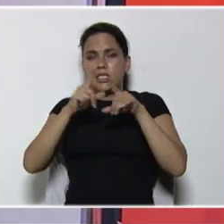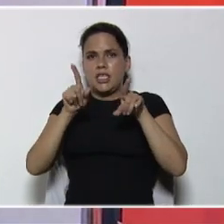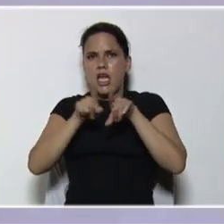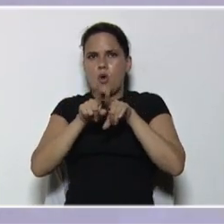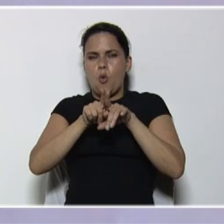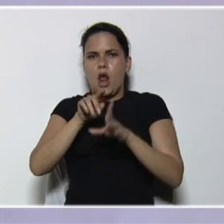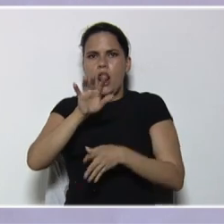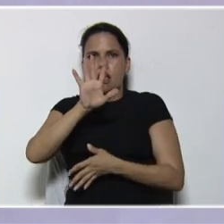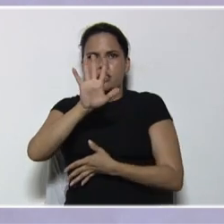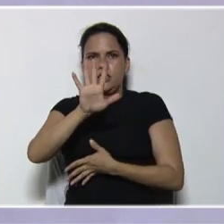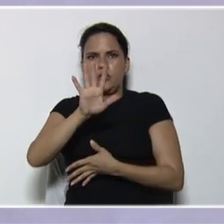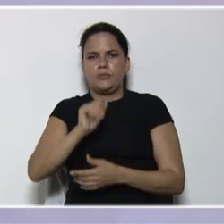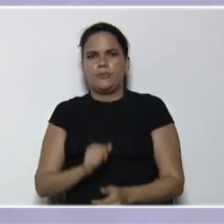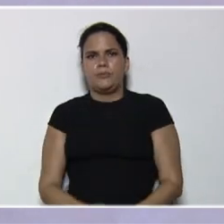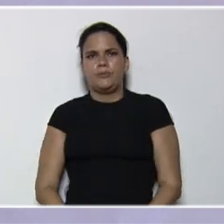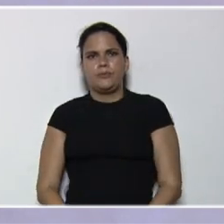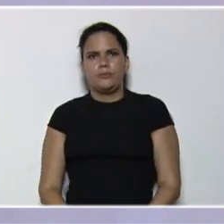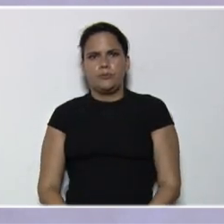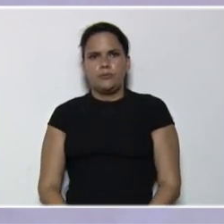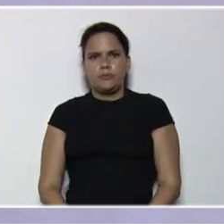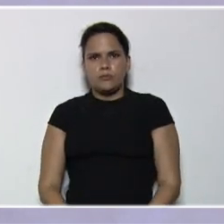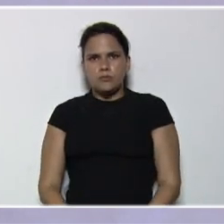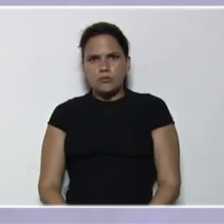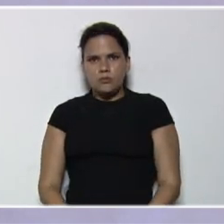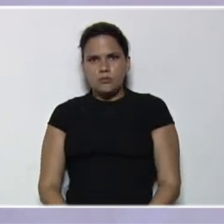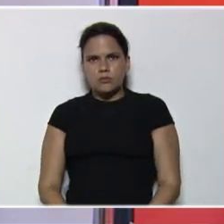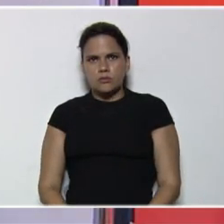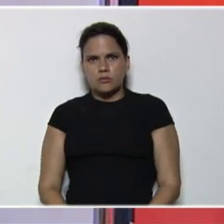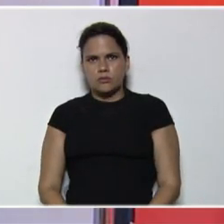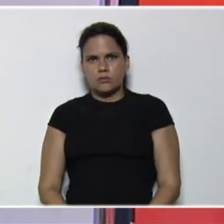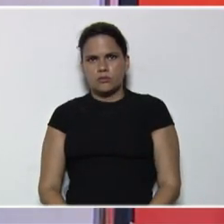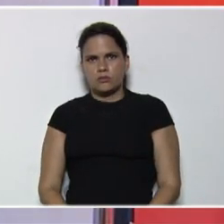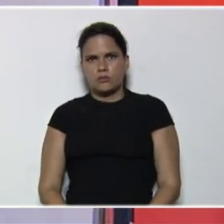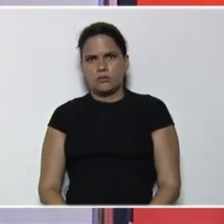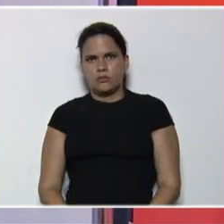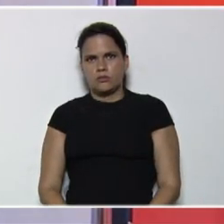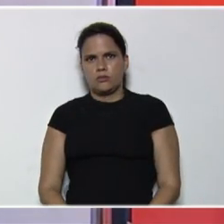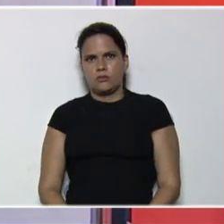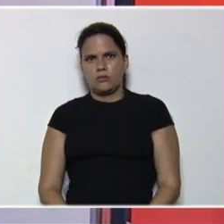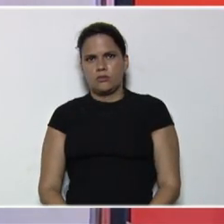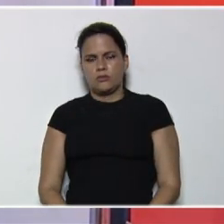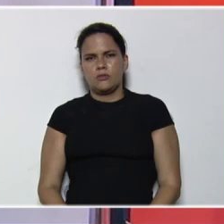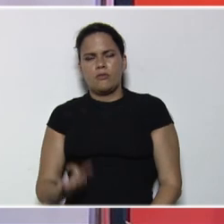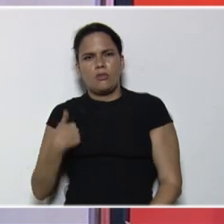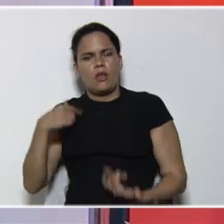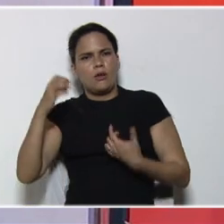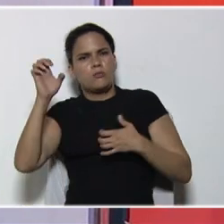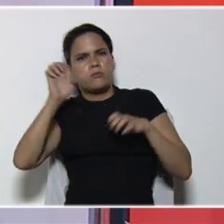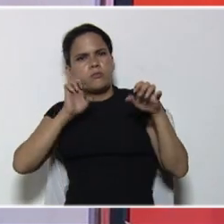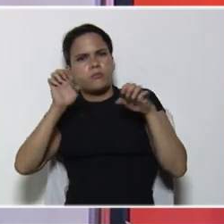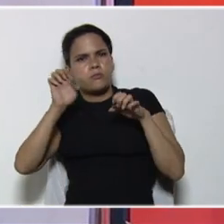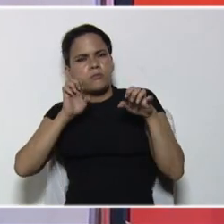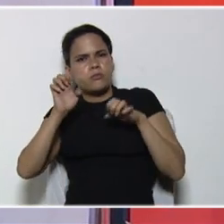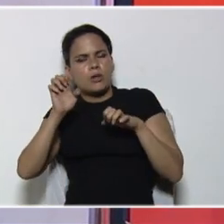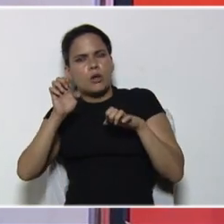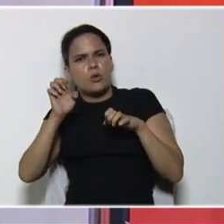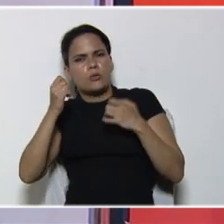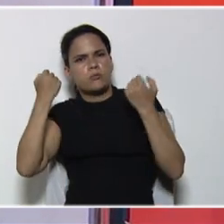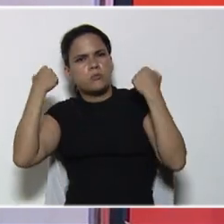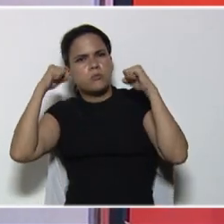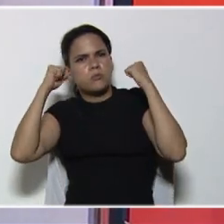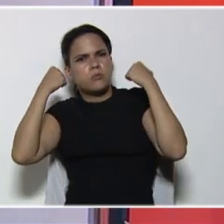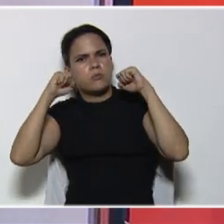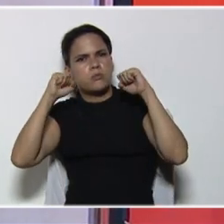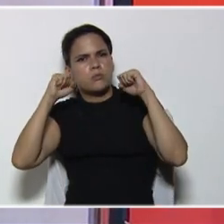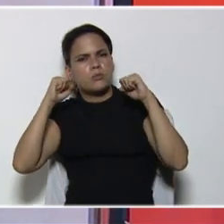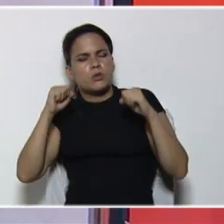5. Bien. Entonces, si yo sustituyo, o evalúo, la ecuación, con este,